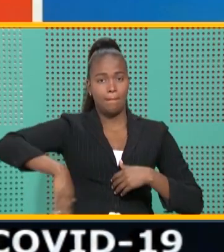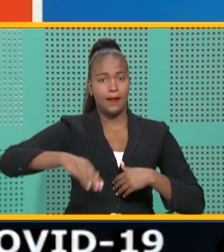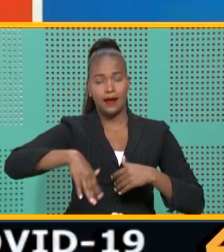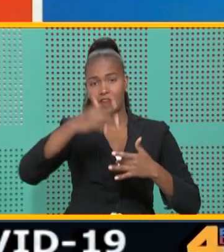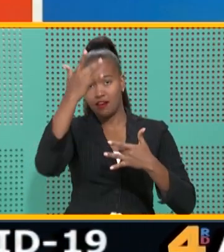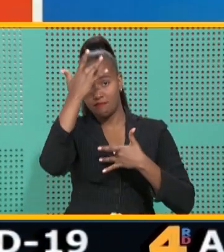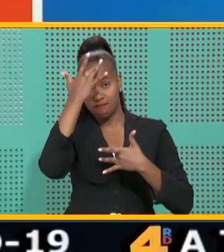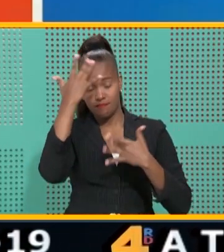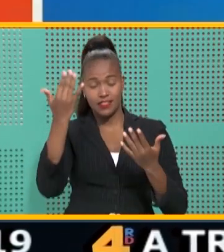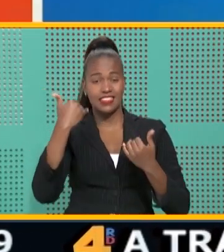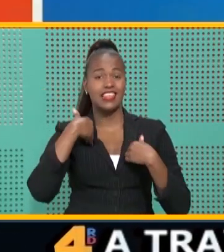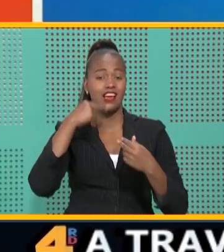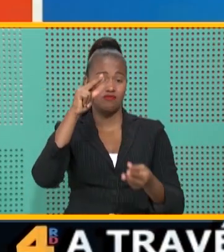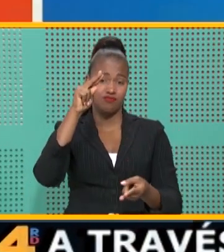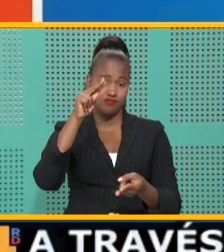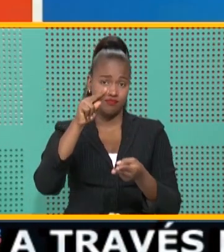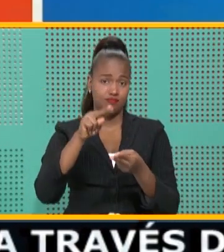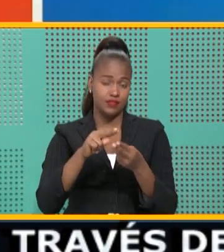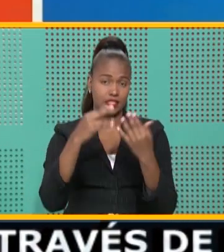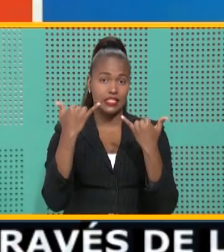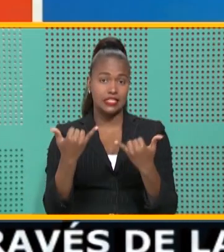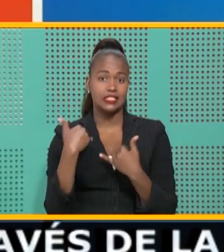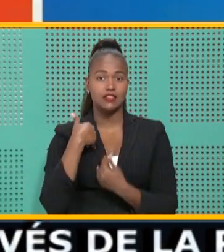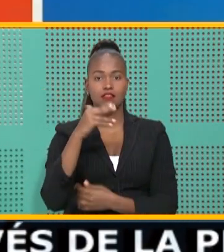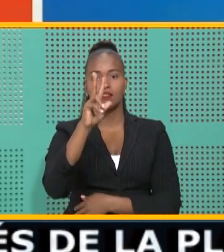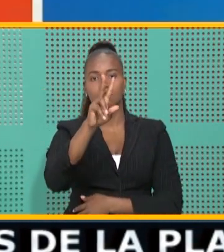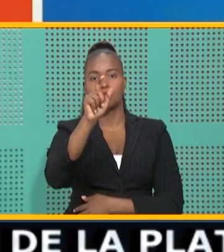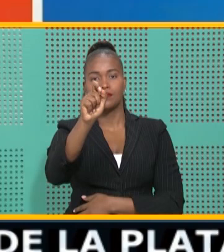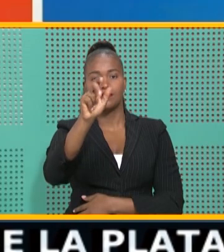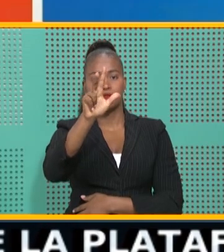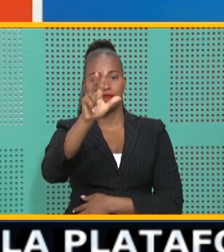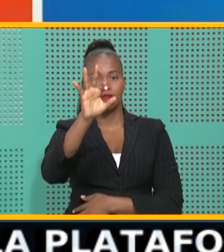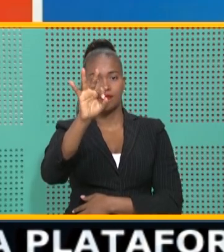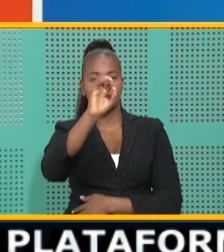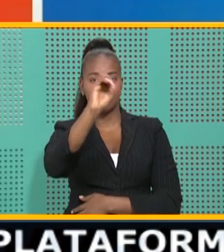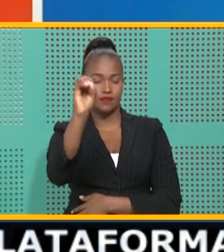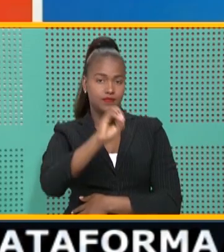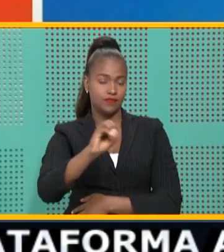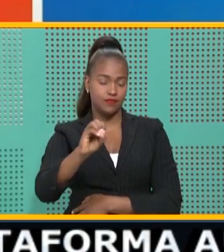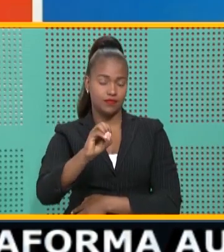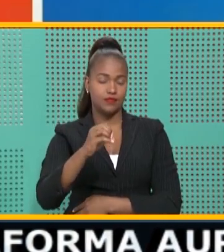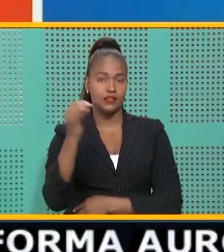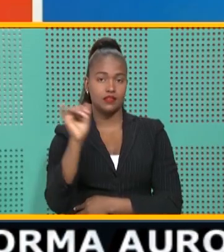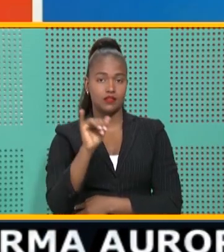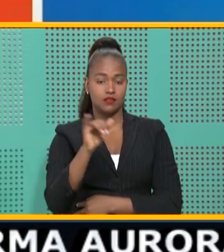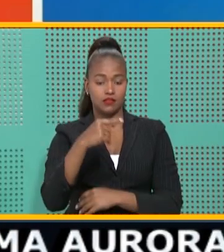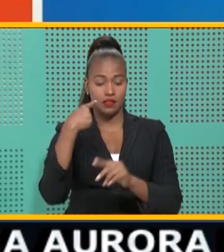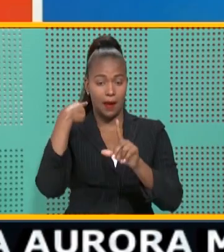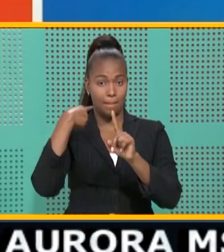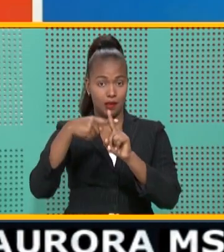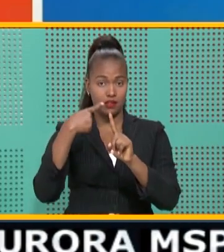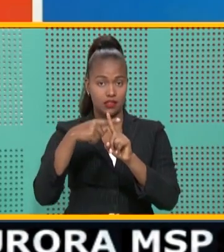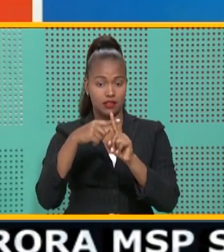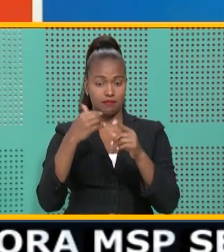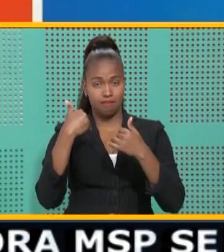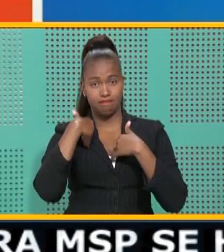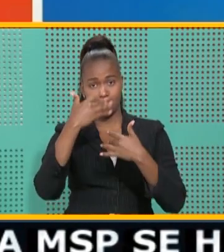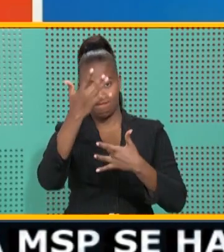descenso y se sitúa en 2.39%. Y la positividad,